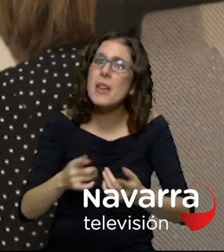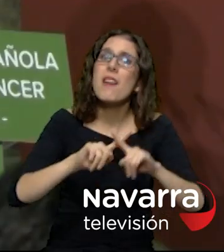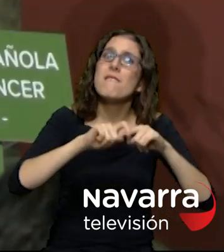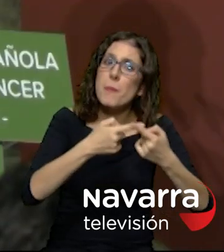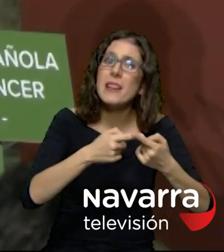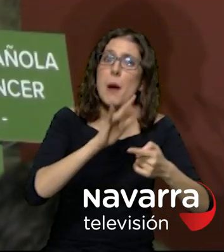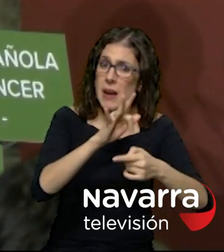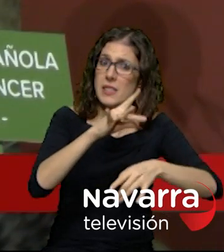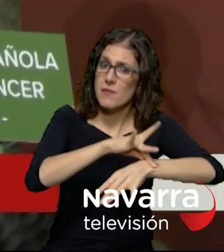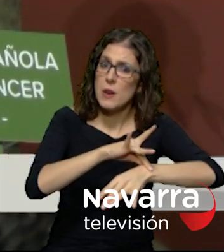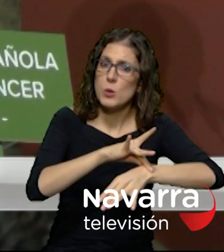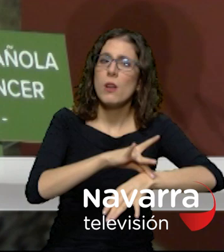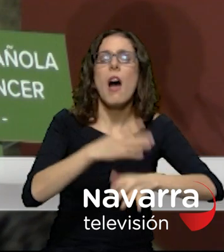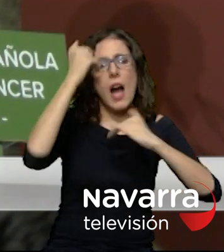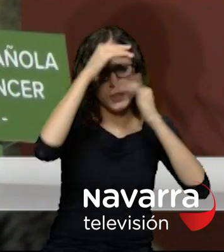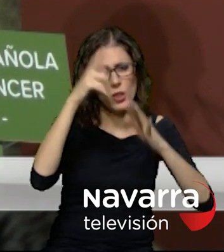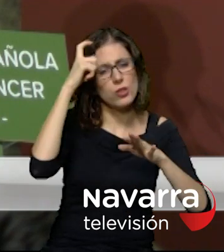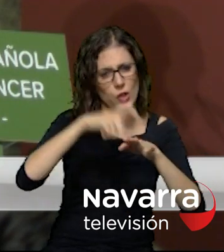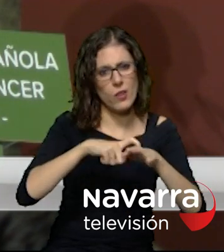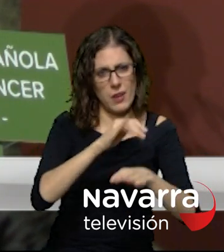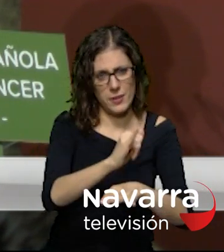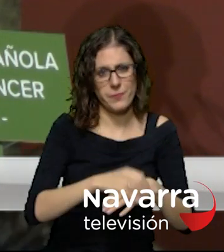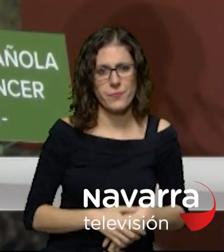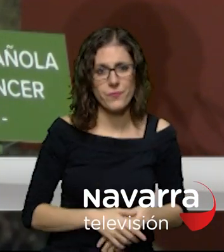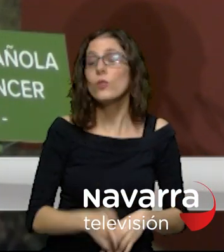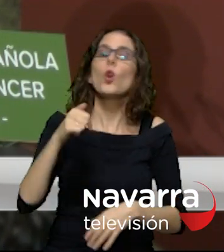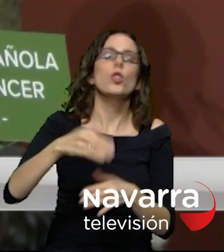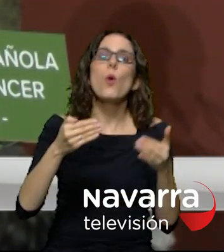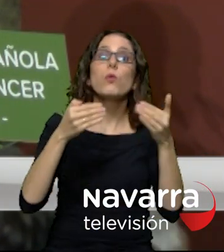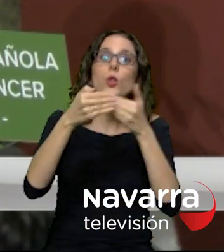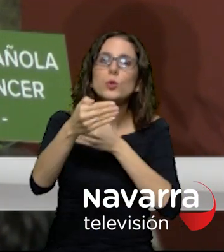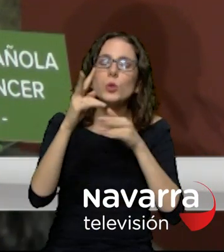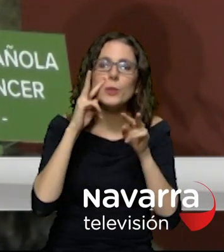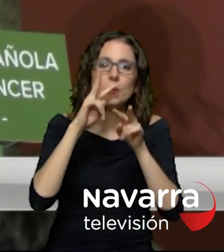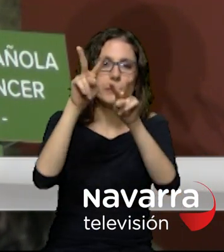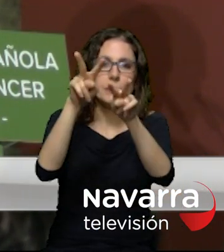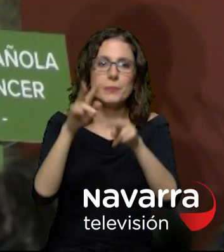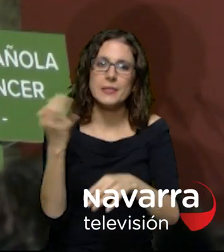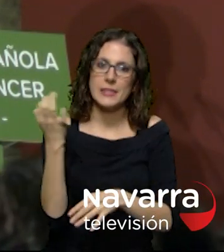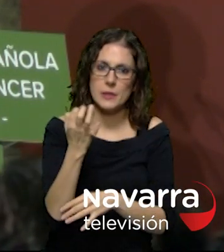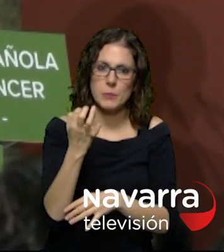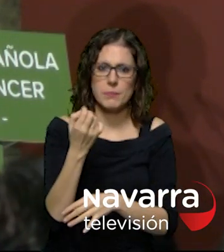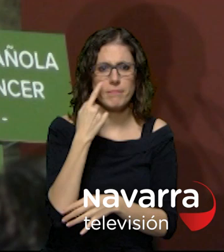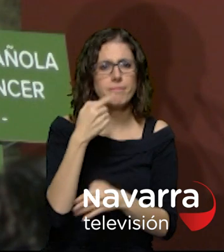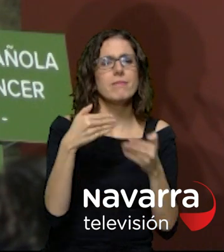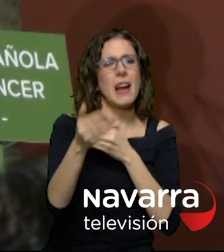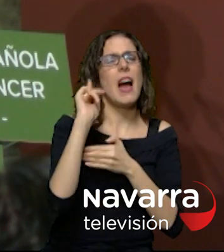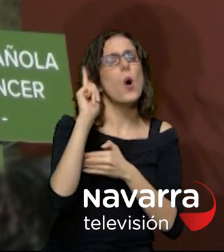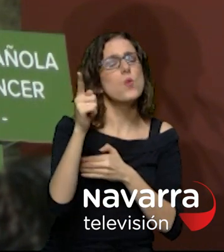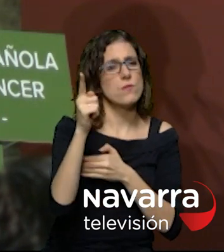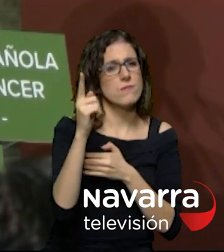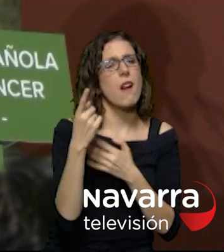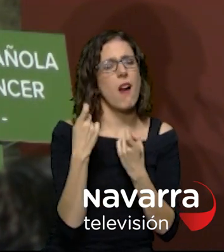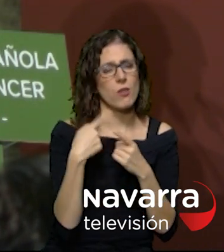también hoy es motivo de mirar al futuro contemplando lo mucho que falta por hacer porque debemos saber